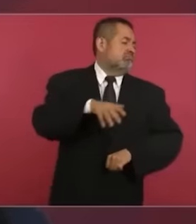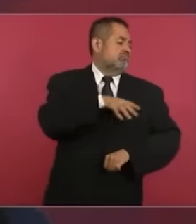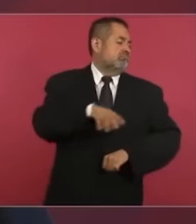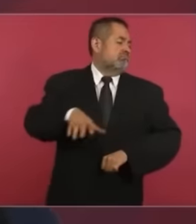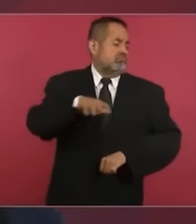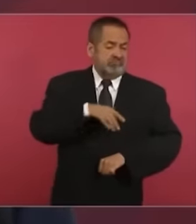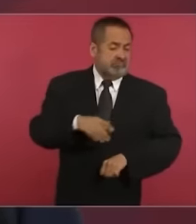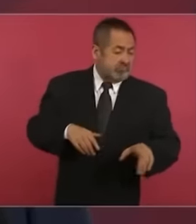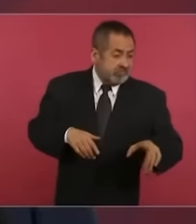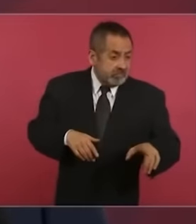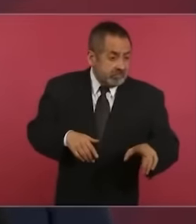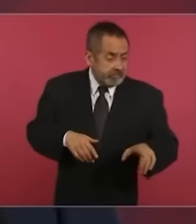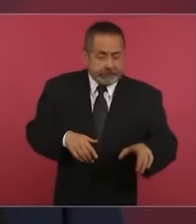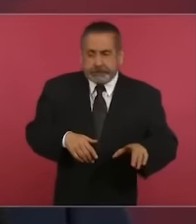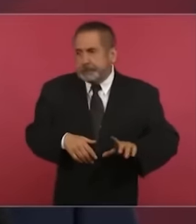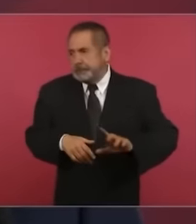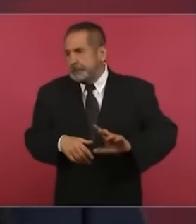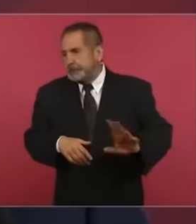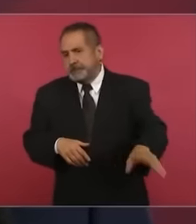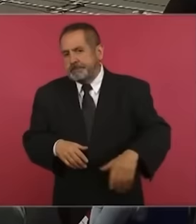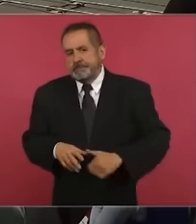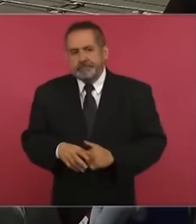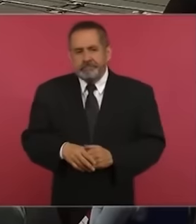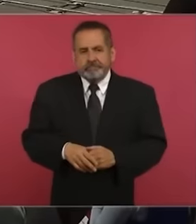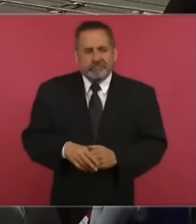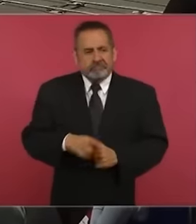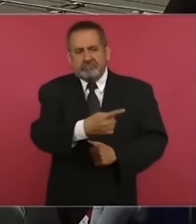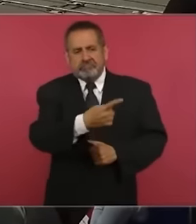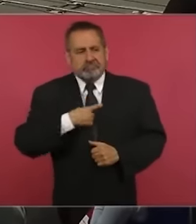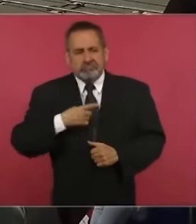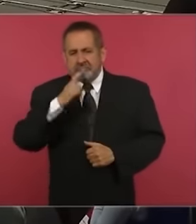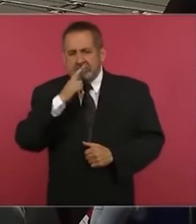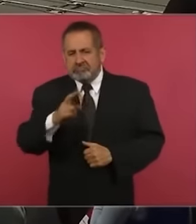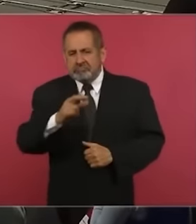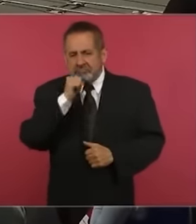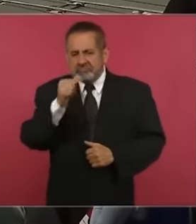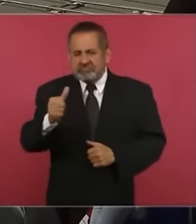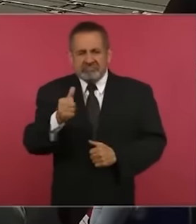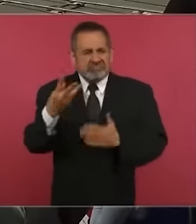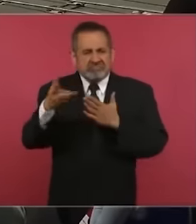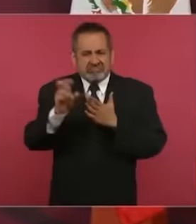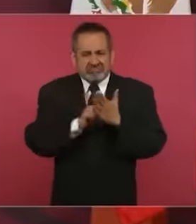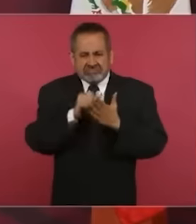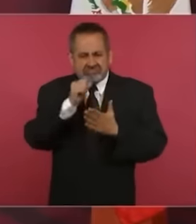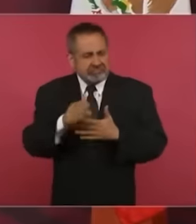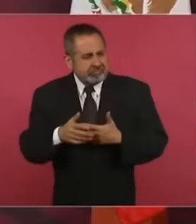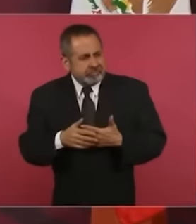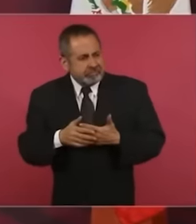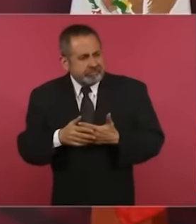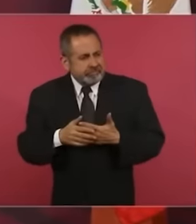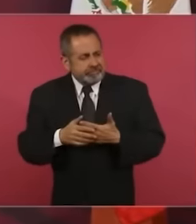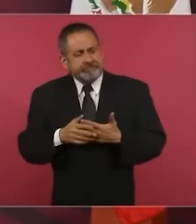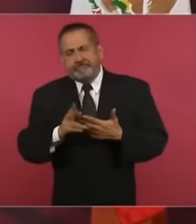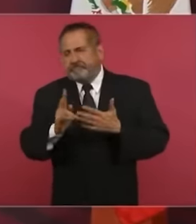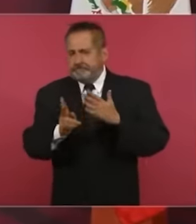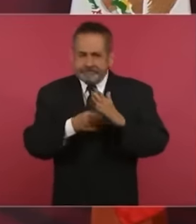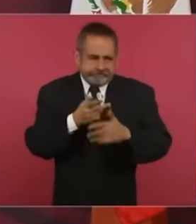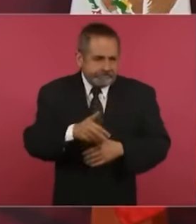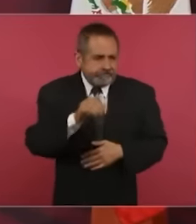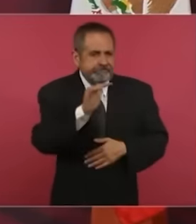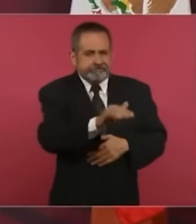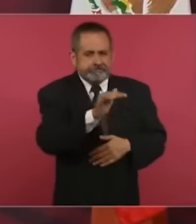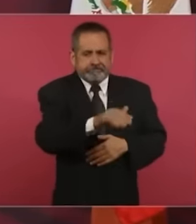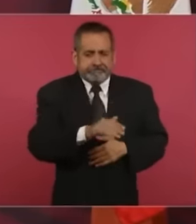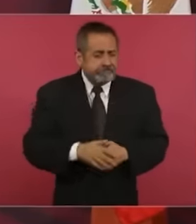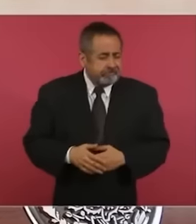lo tuvieron sin respuesta como tres meses, volvimos a insistir y